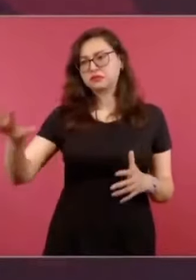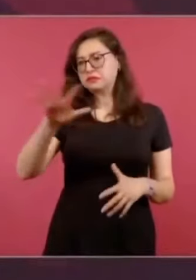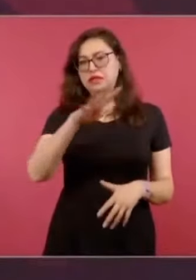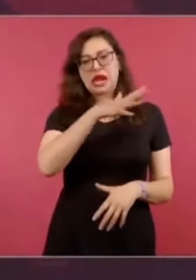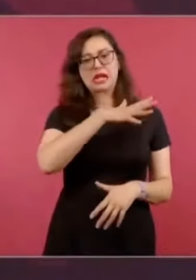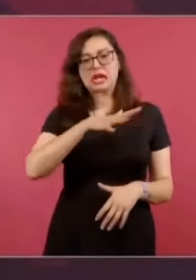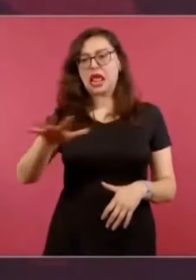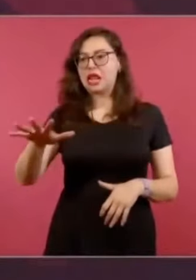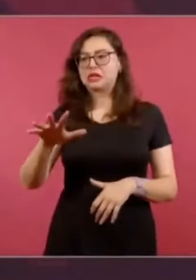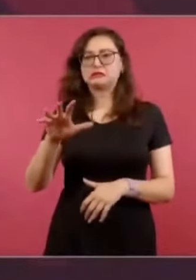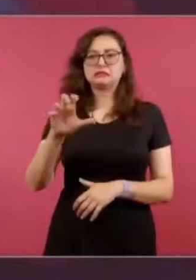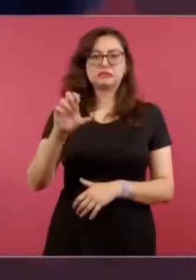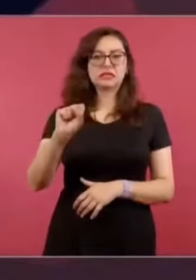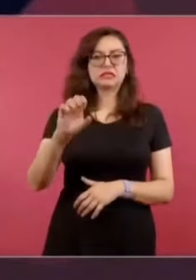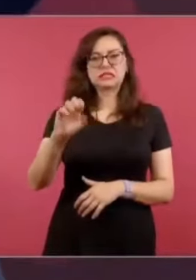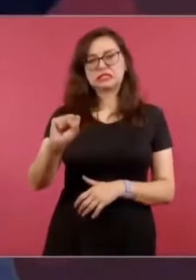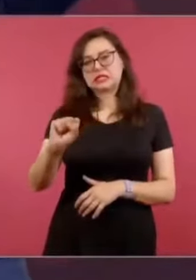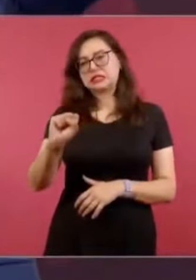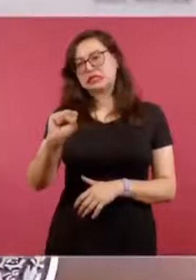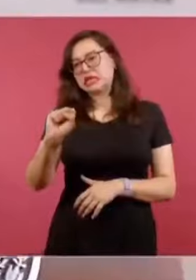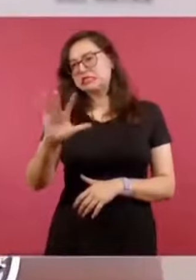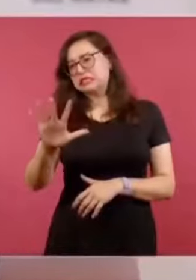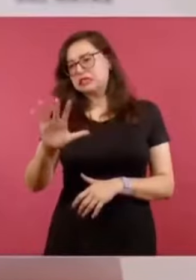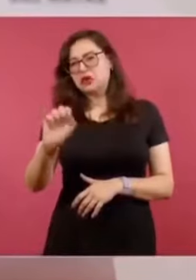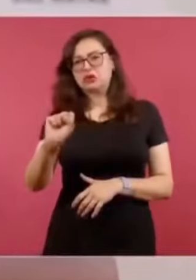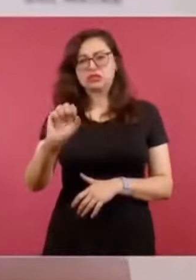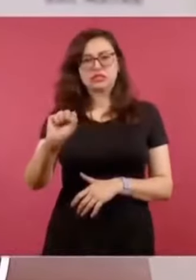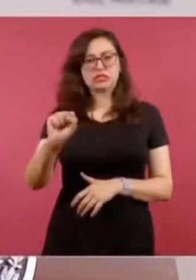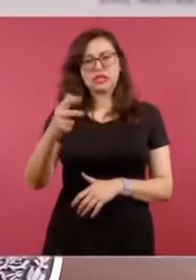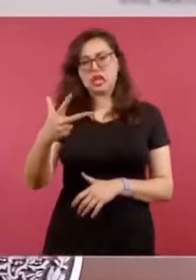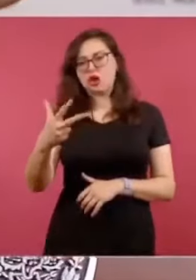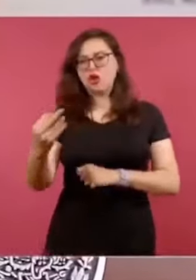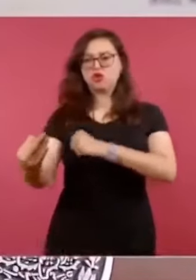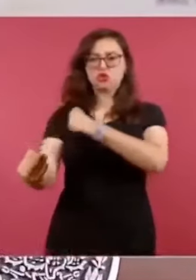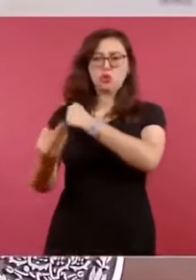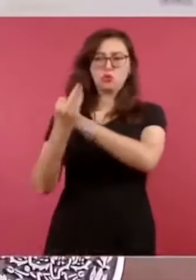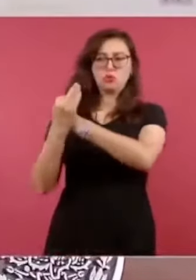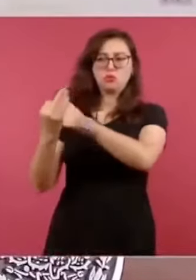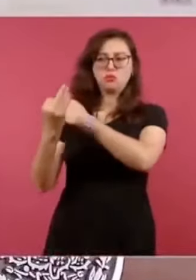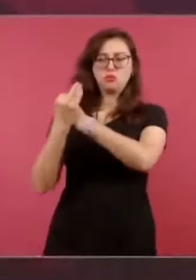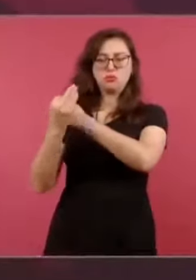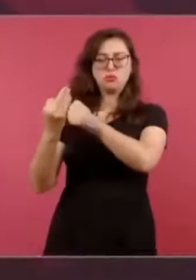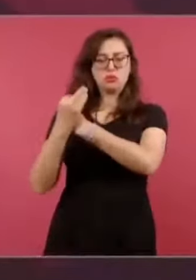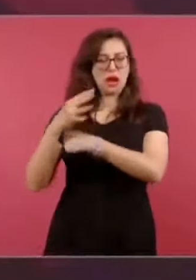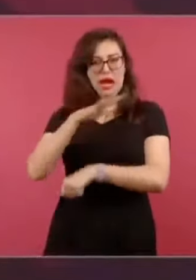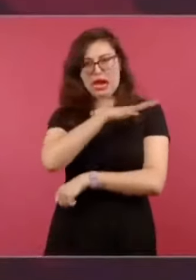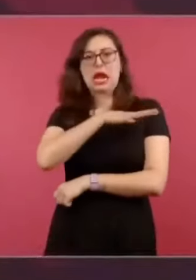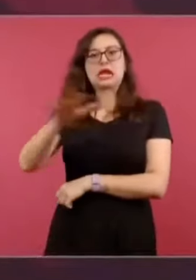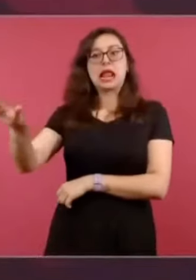en los jóvenes llegamos hasta 80.